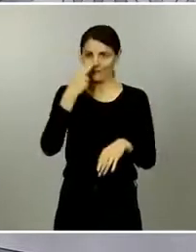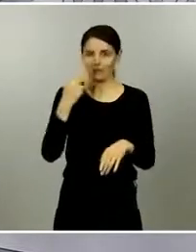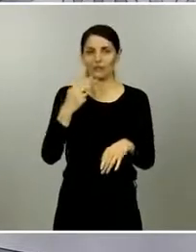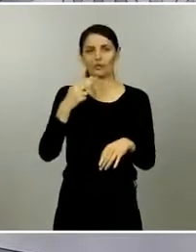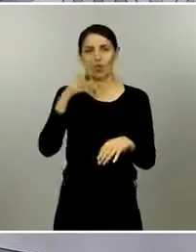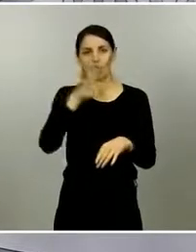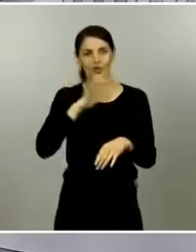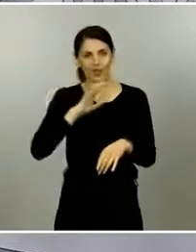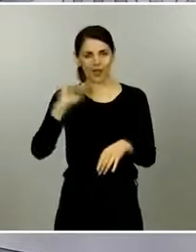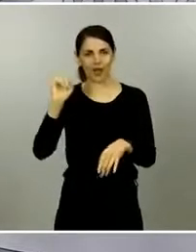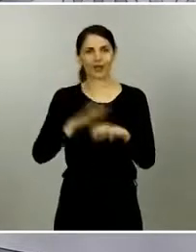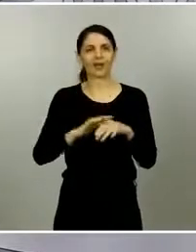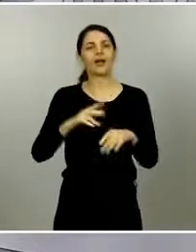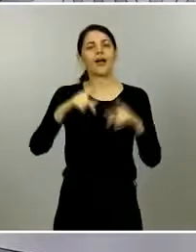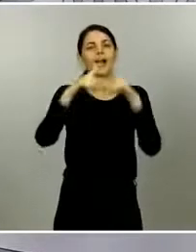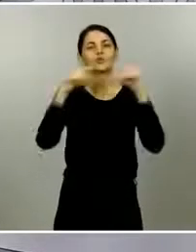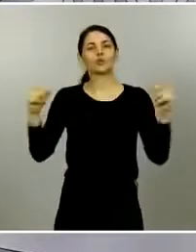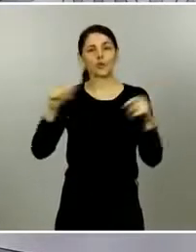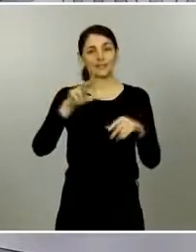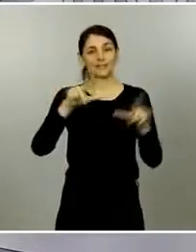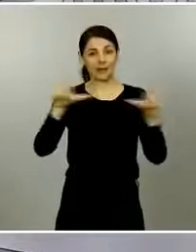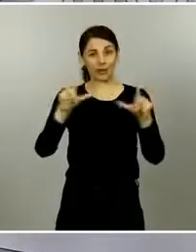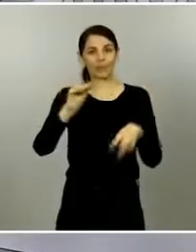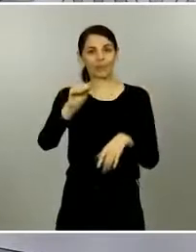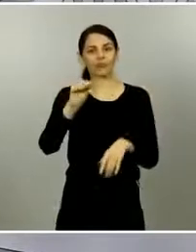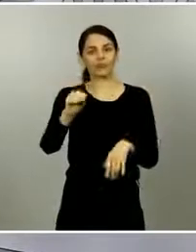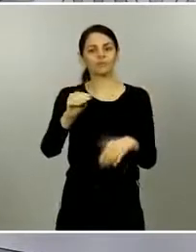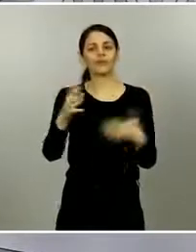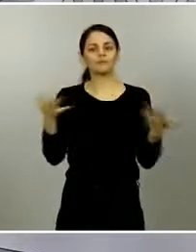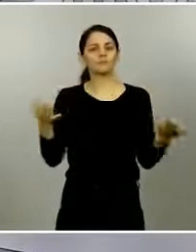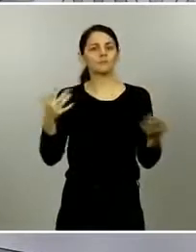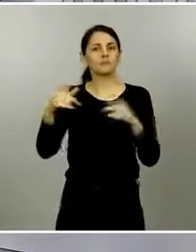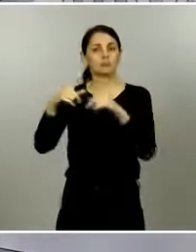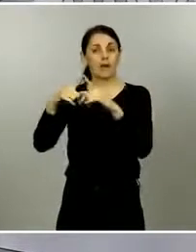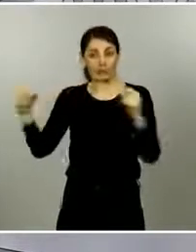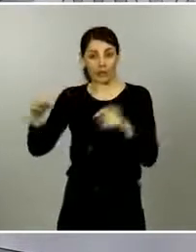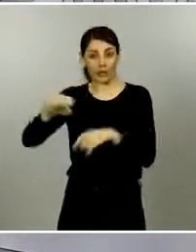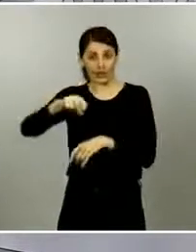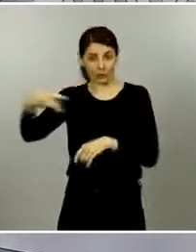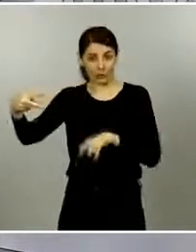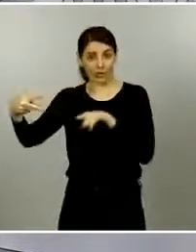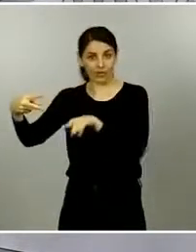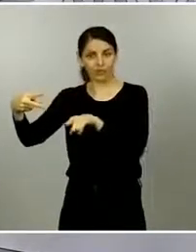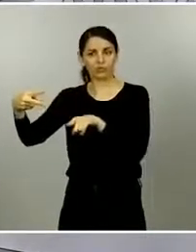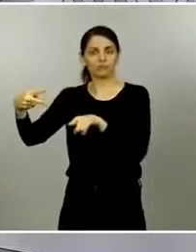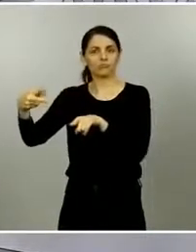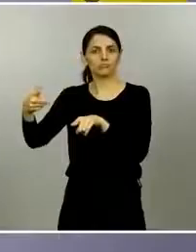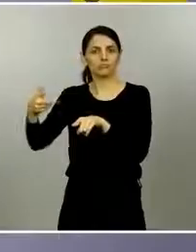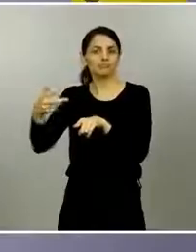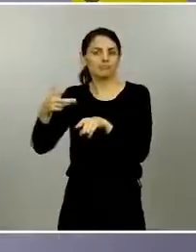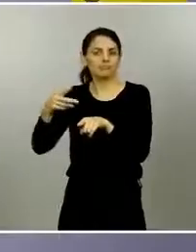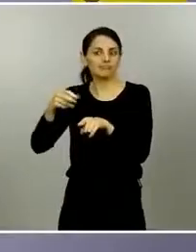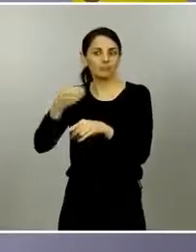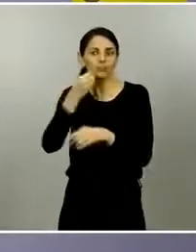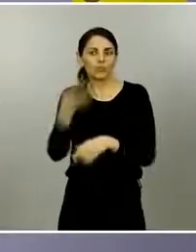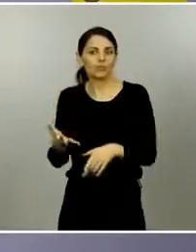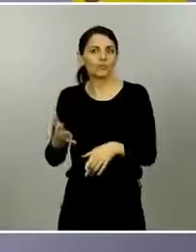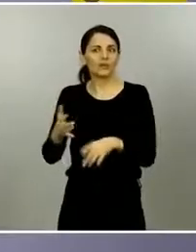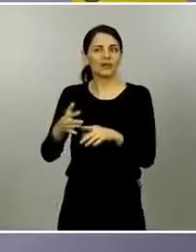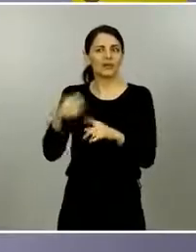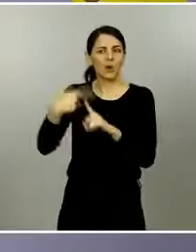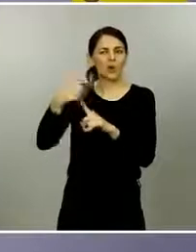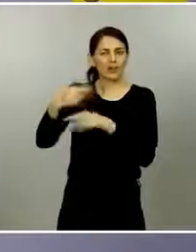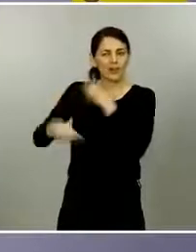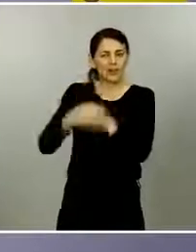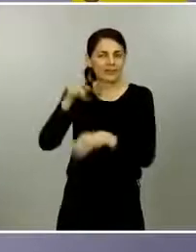Asturias TV se pregunta si cómo pueden explicarse los resultados alcanzados en Asturias qué se está haciendo allí distinto al resto son